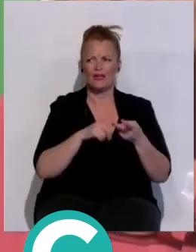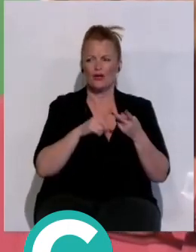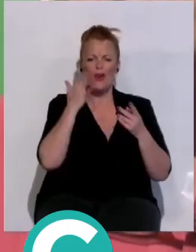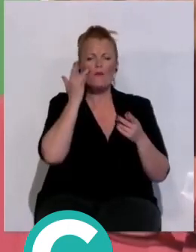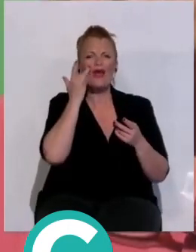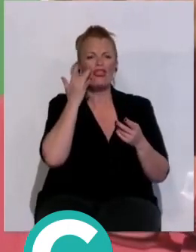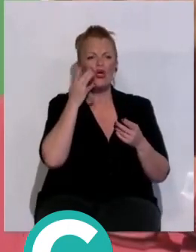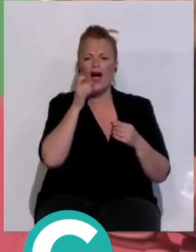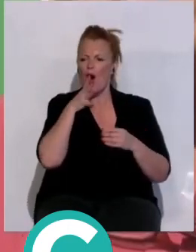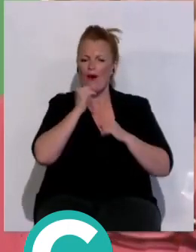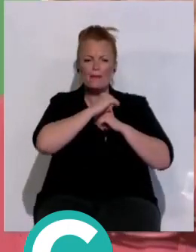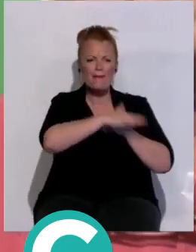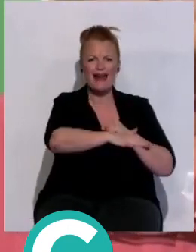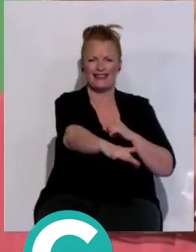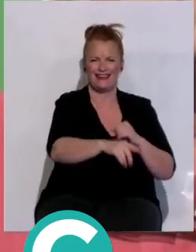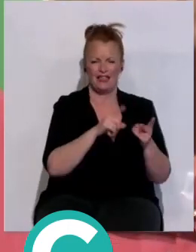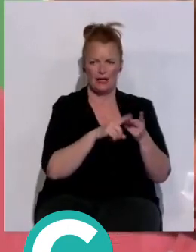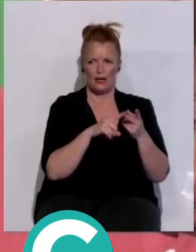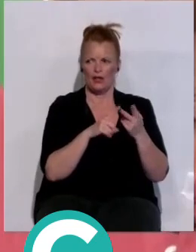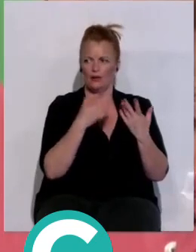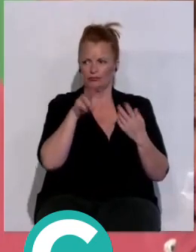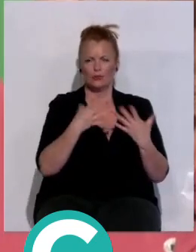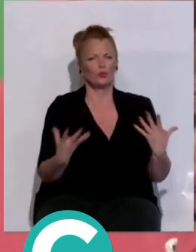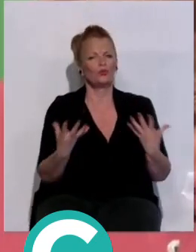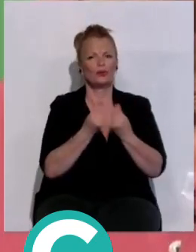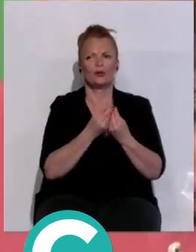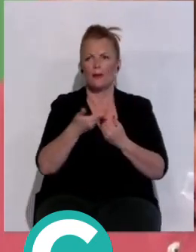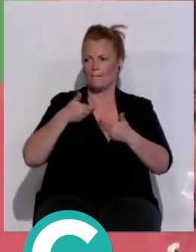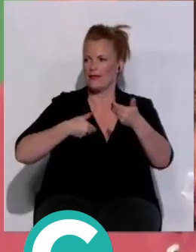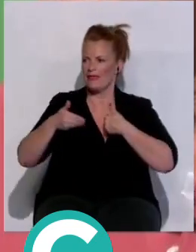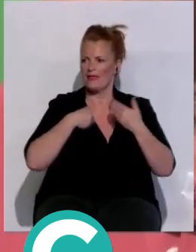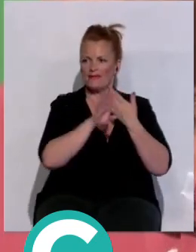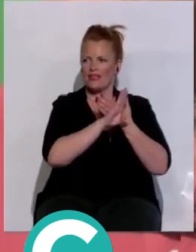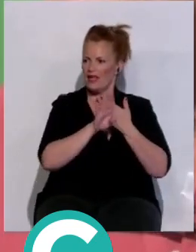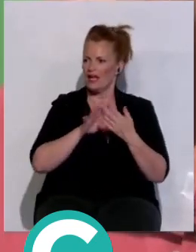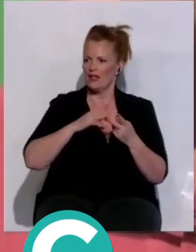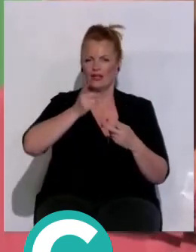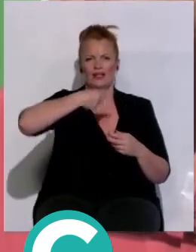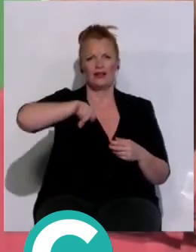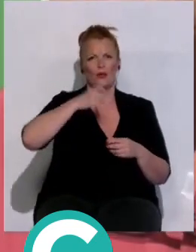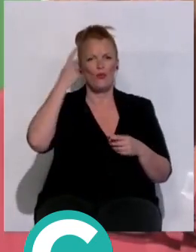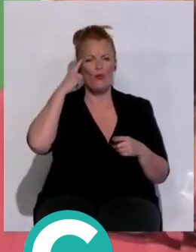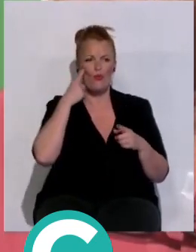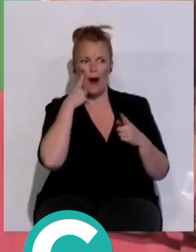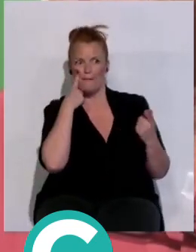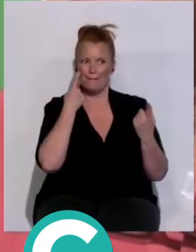agua del mar para que pueda, junto, que es muy importante, que nos lo piden todas las vecinas, que ya está más pendiente que